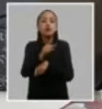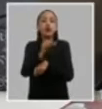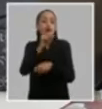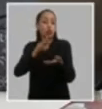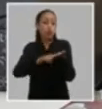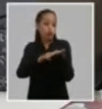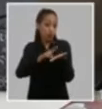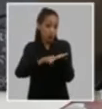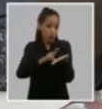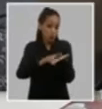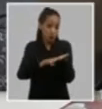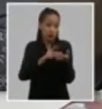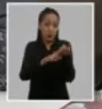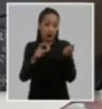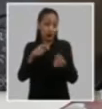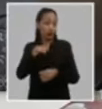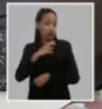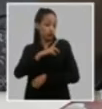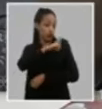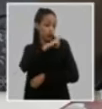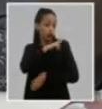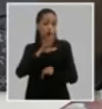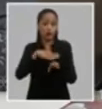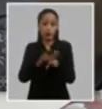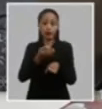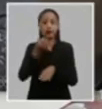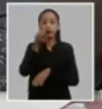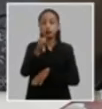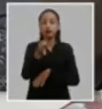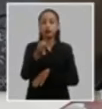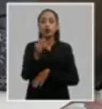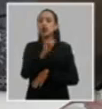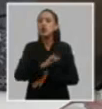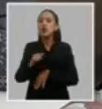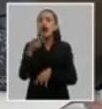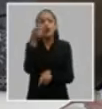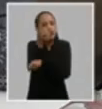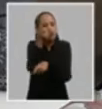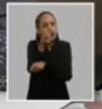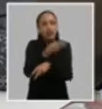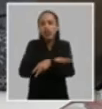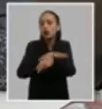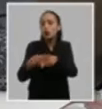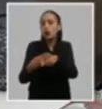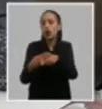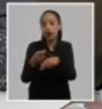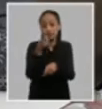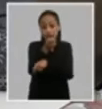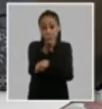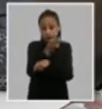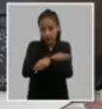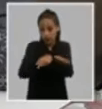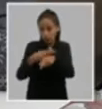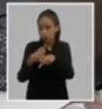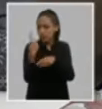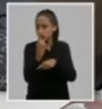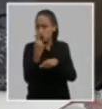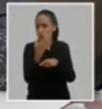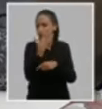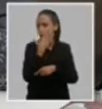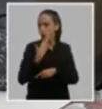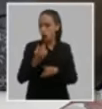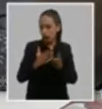hemos abordado mucho el tema y el estudio de la historia no es solo para los jóvenes y para los